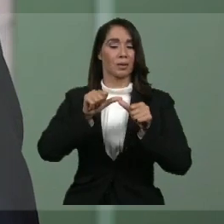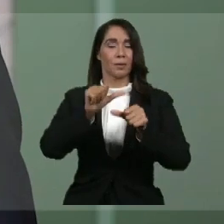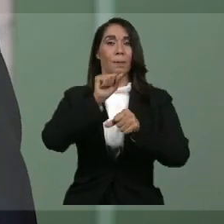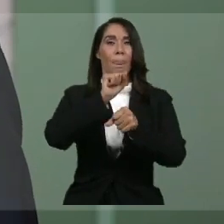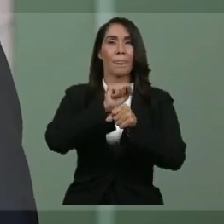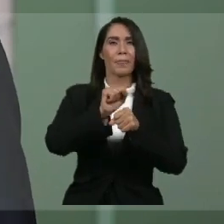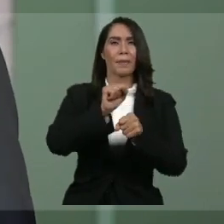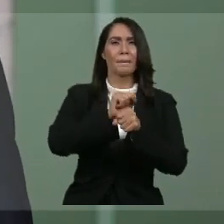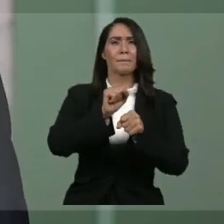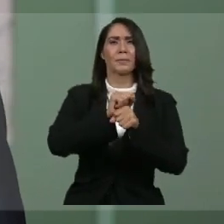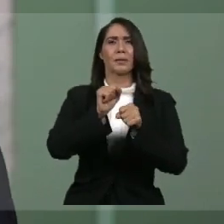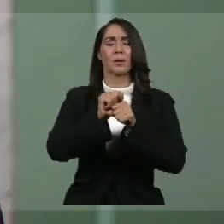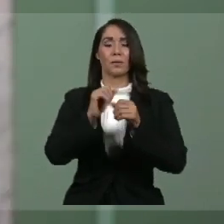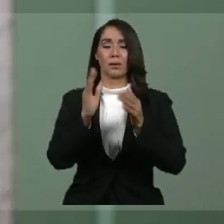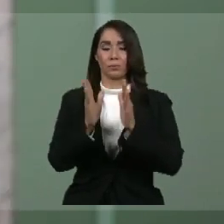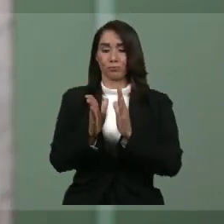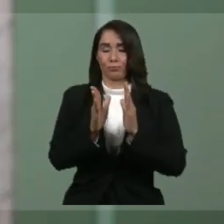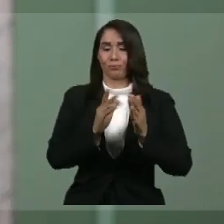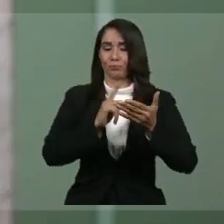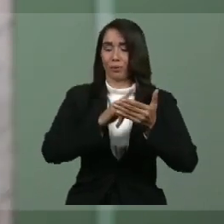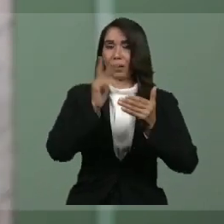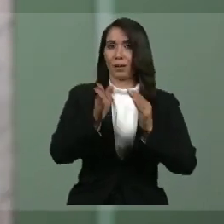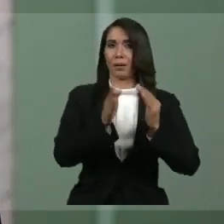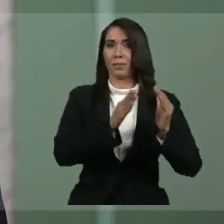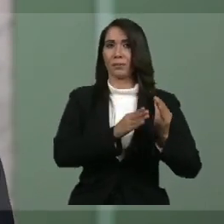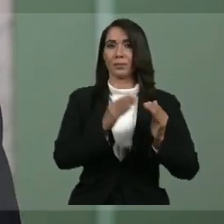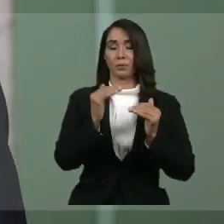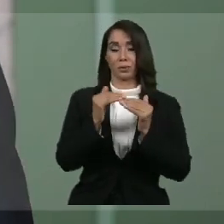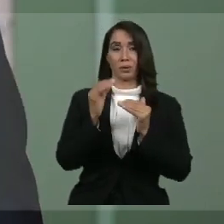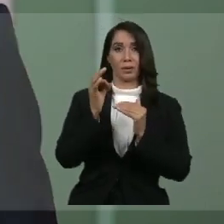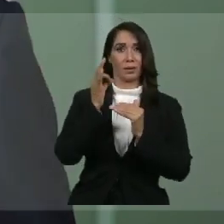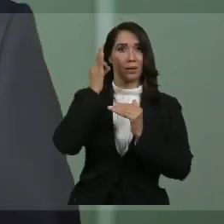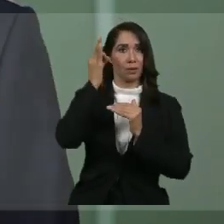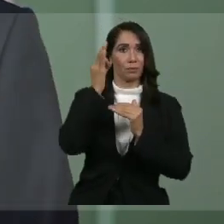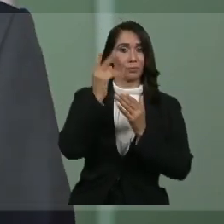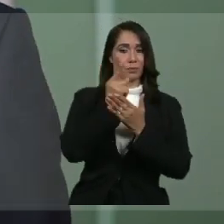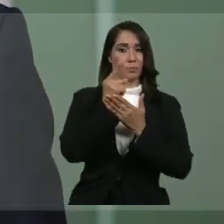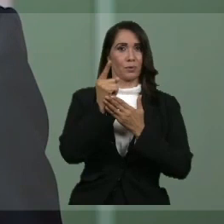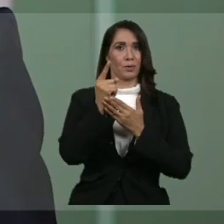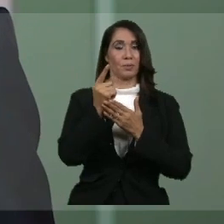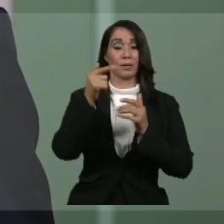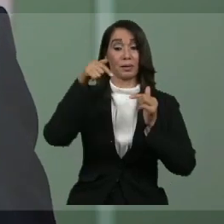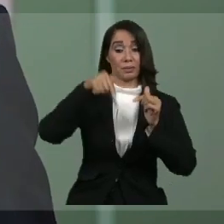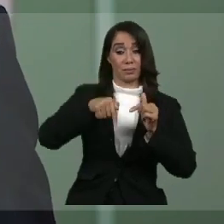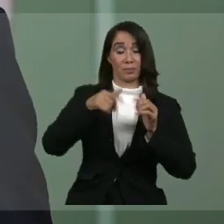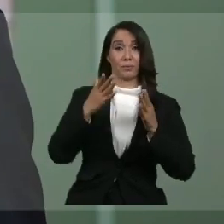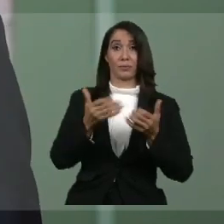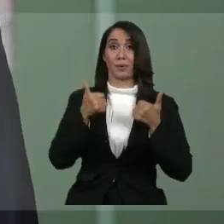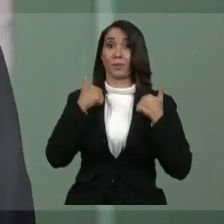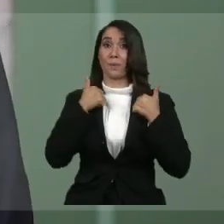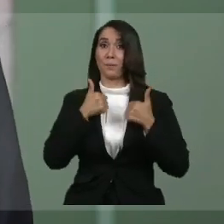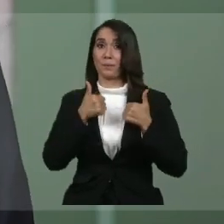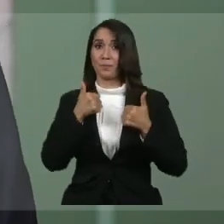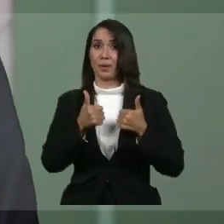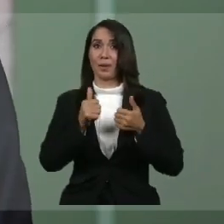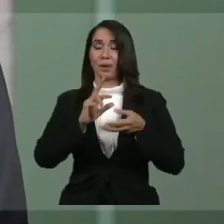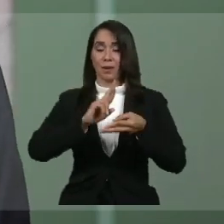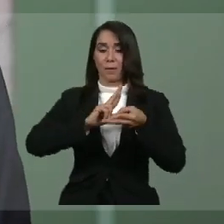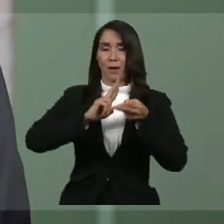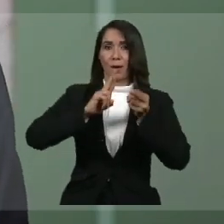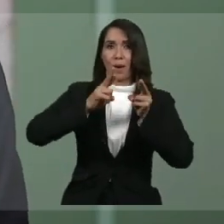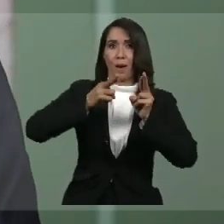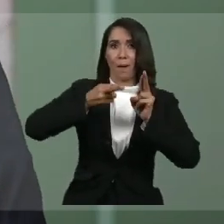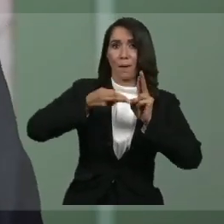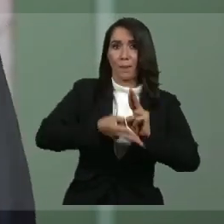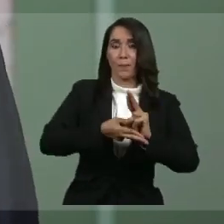también en la planificación del futuro próximo, que debe encontrarnos listos para retomar la senda del